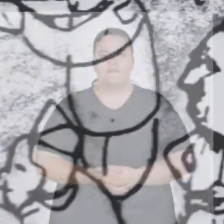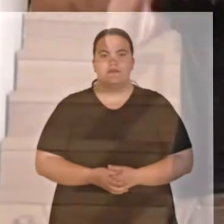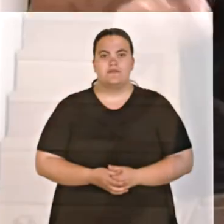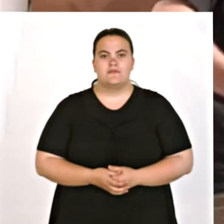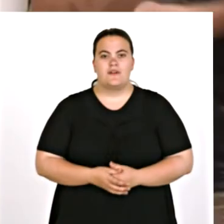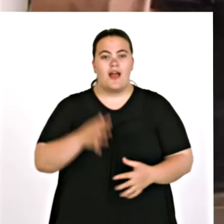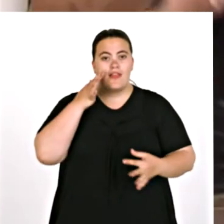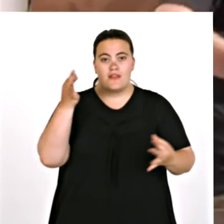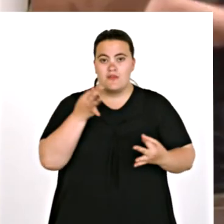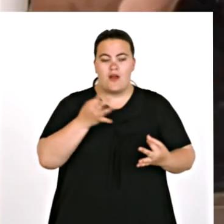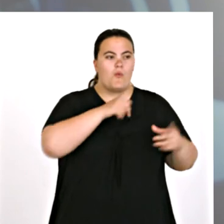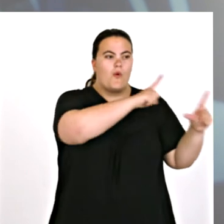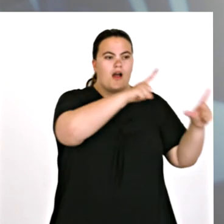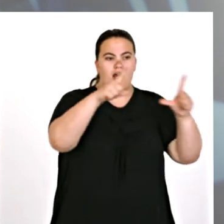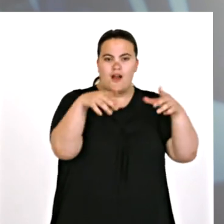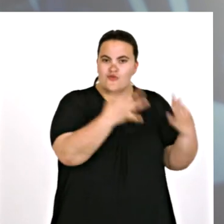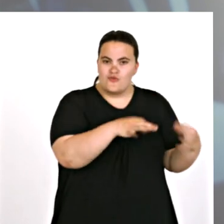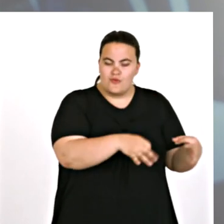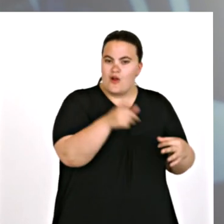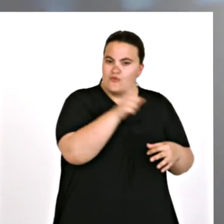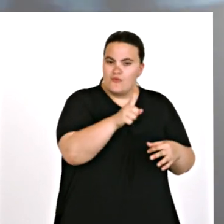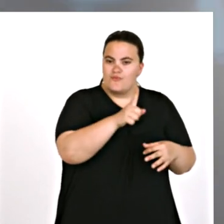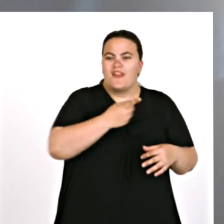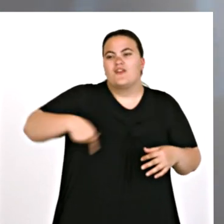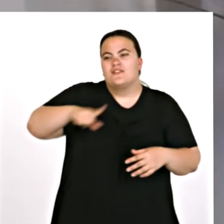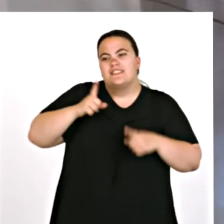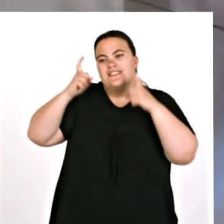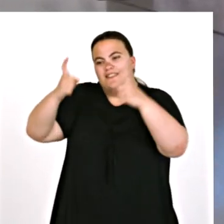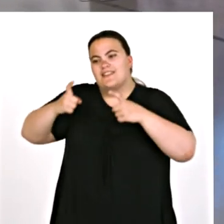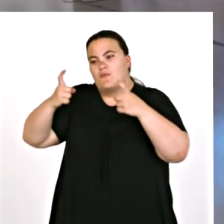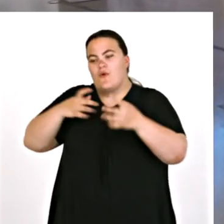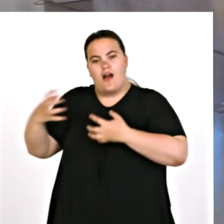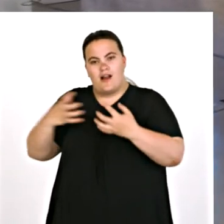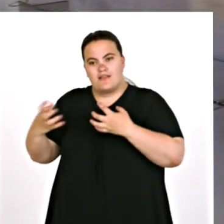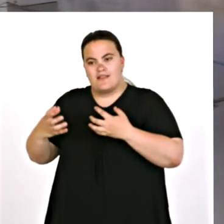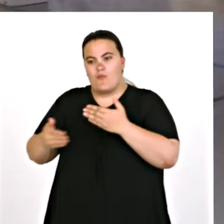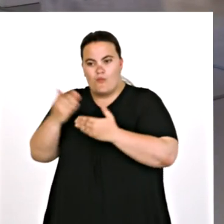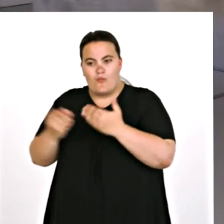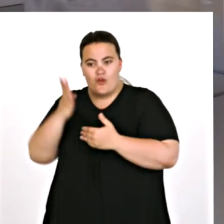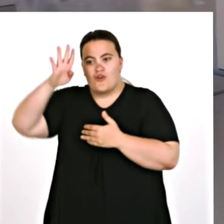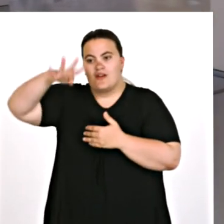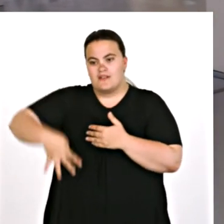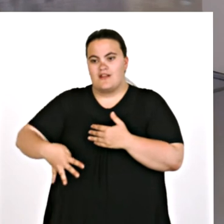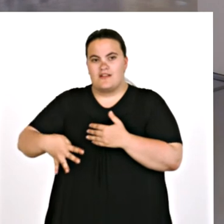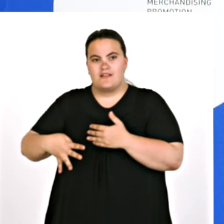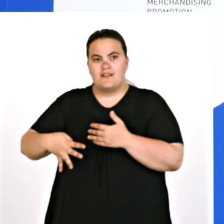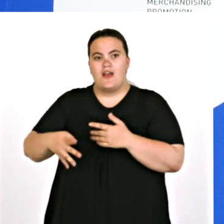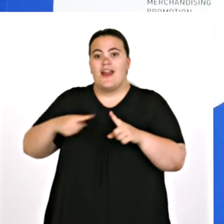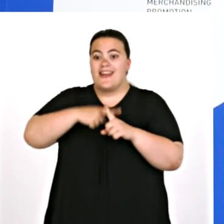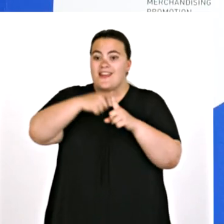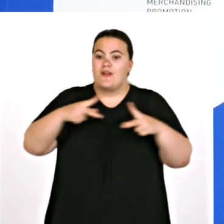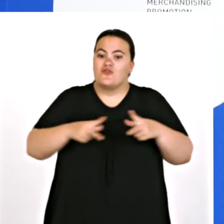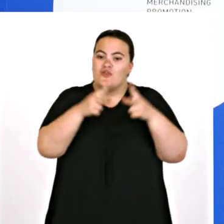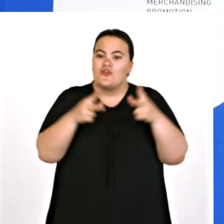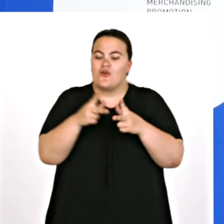En realidad no es tanto como una exposición de hits o de blockbusters, sino realmente intentar peinar qué es lo que se ha legitimado en el campo del arte